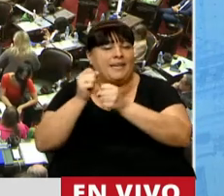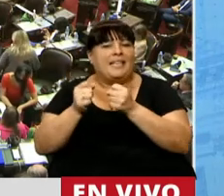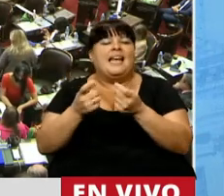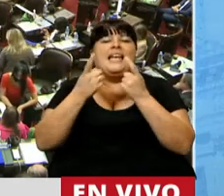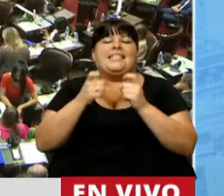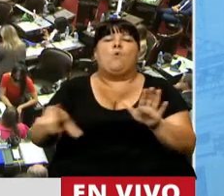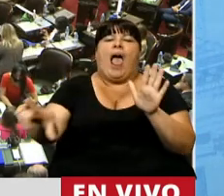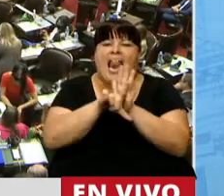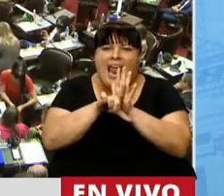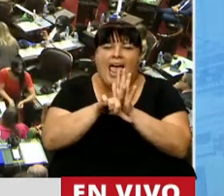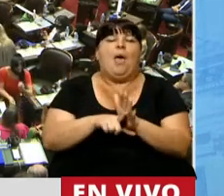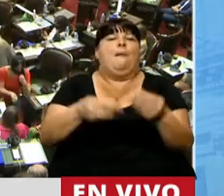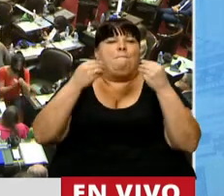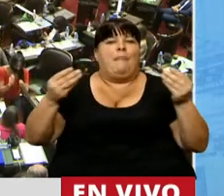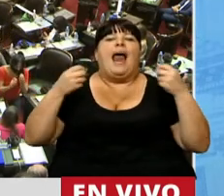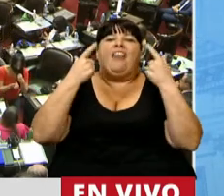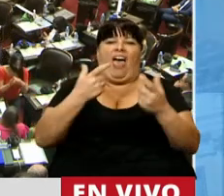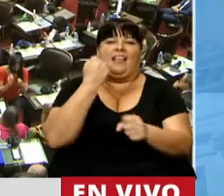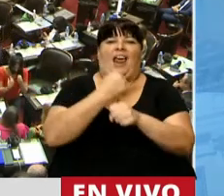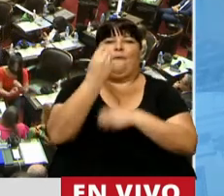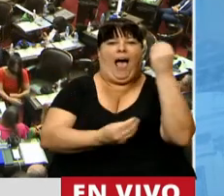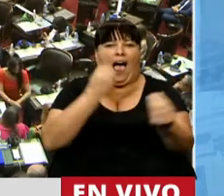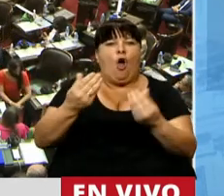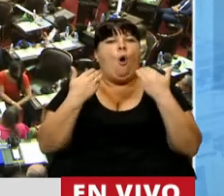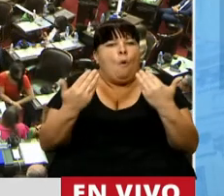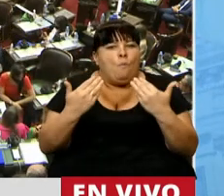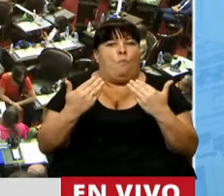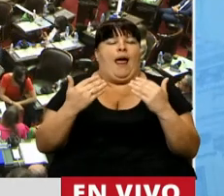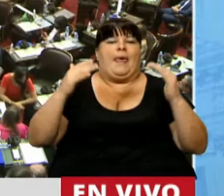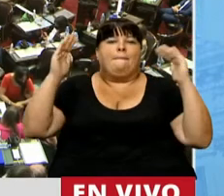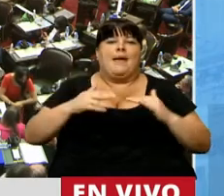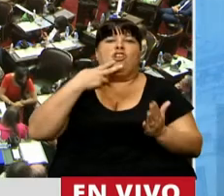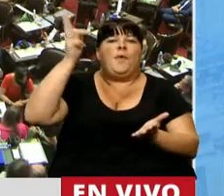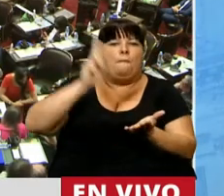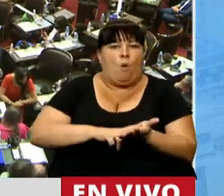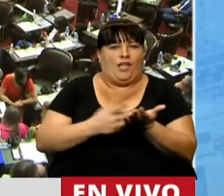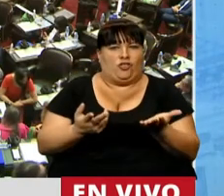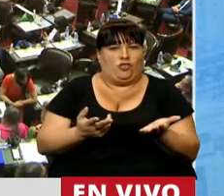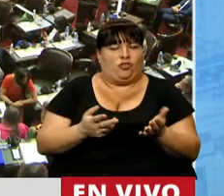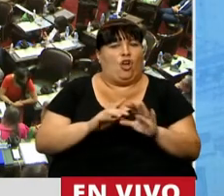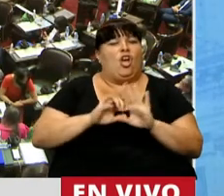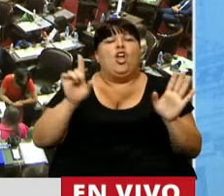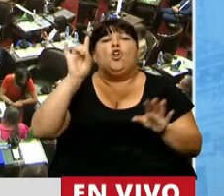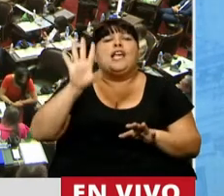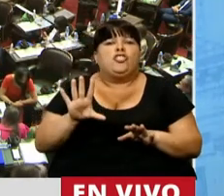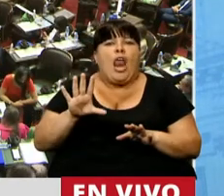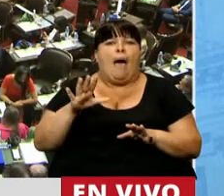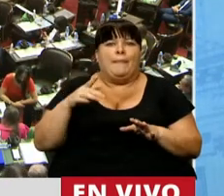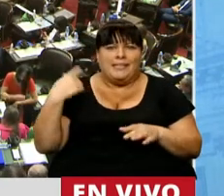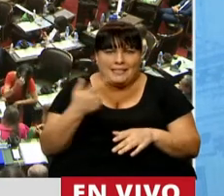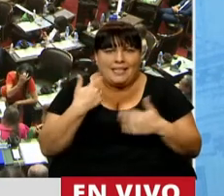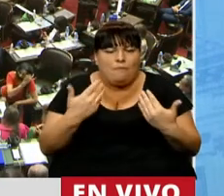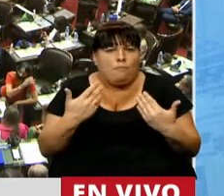es una legislación que permita generar empleo, que permita bajar la carga impositiva, y que no solo tenemos que ser